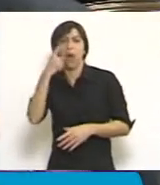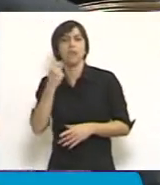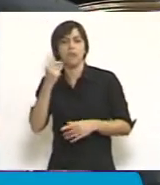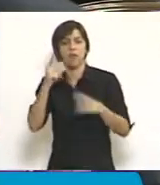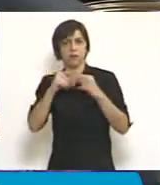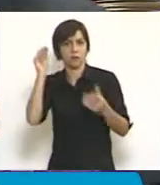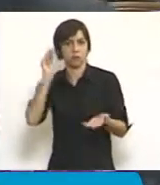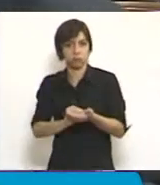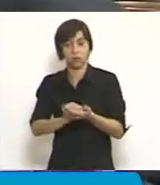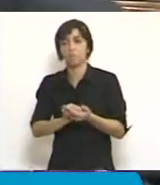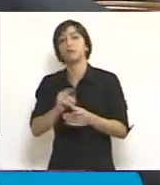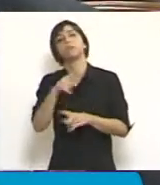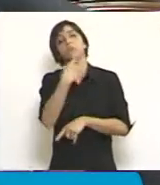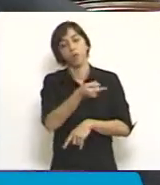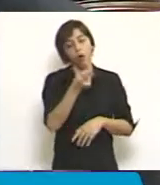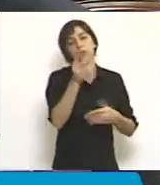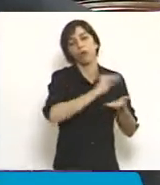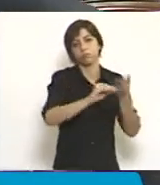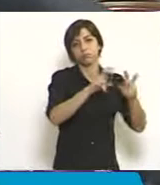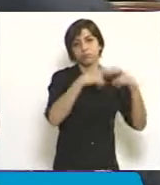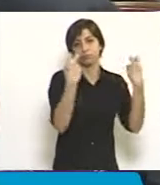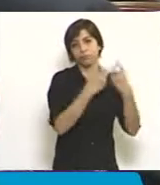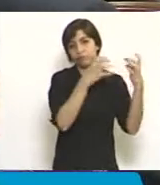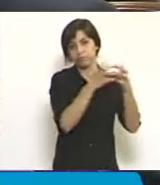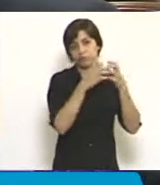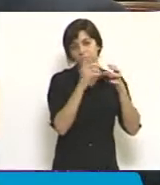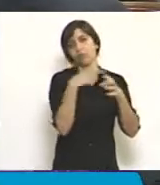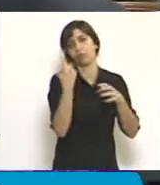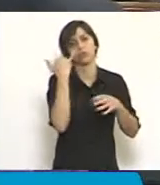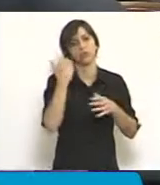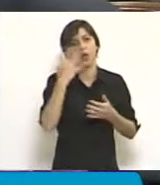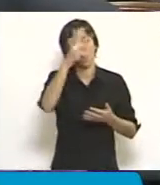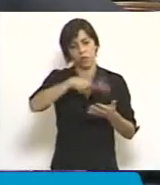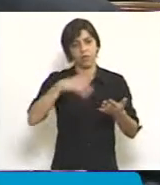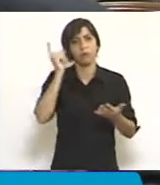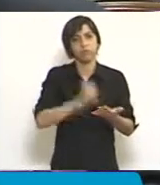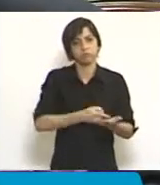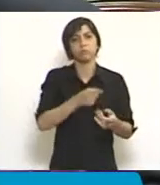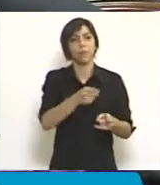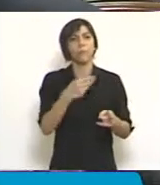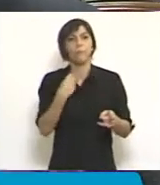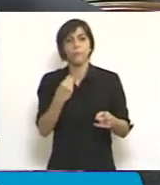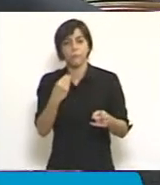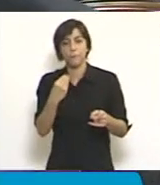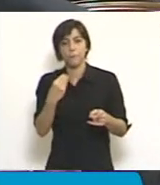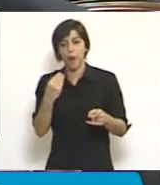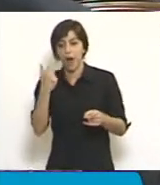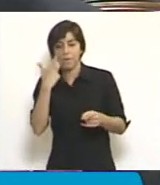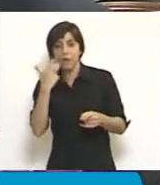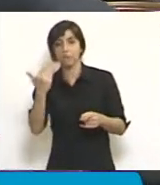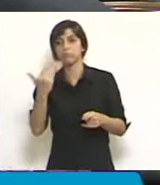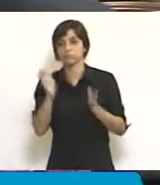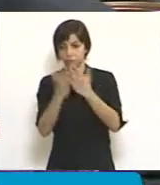por varios de los diputados y también lo hemos dejado en el dictamen, de por lo menos un debate sobre la constitucionalidad a partir de la